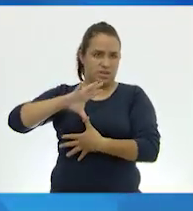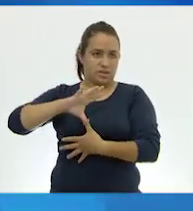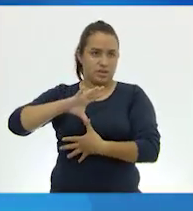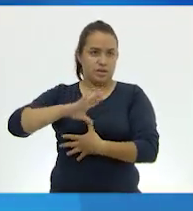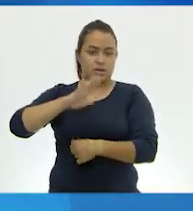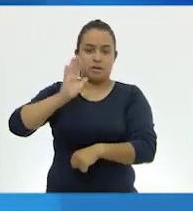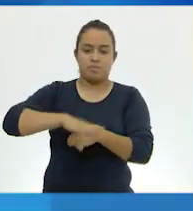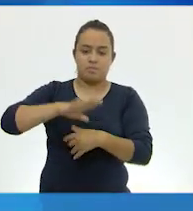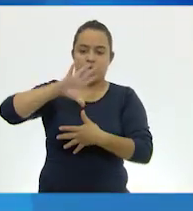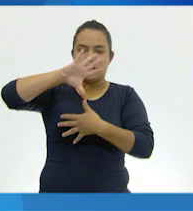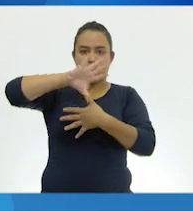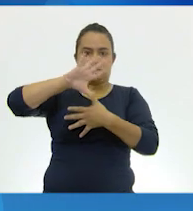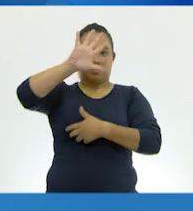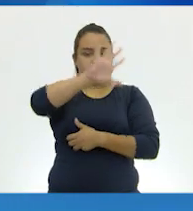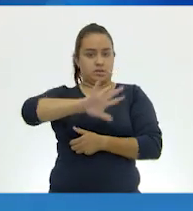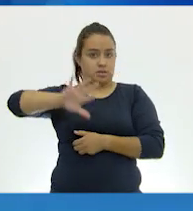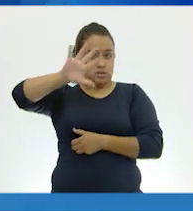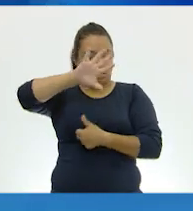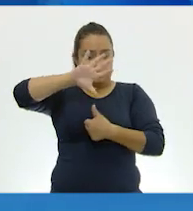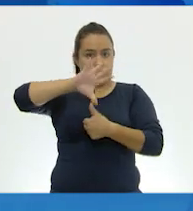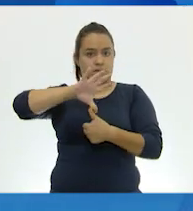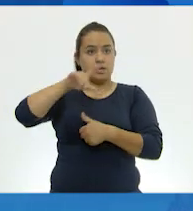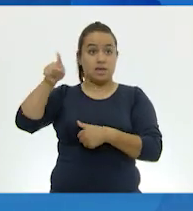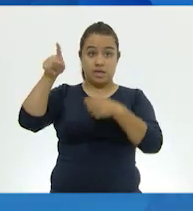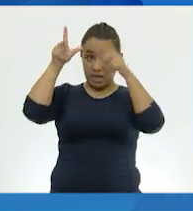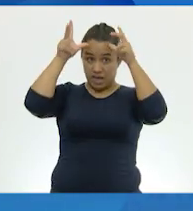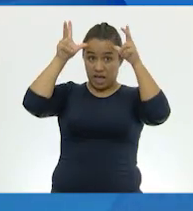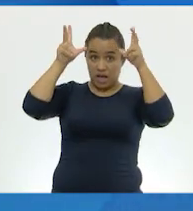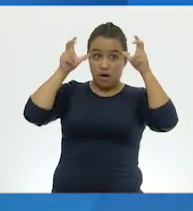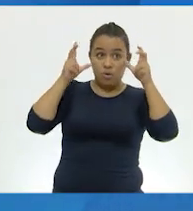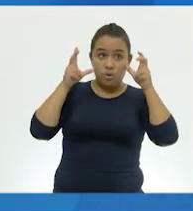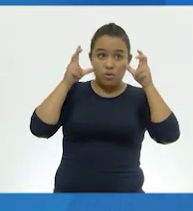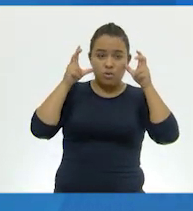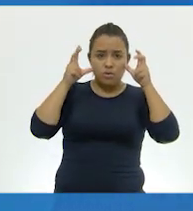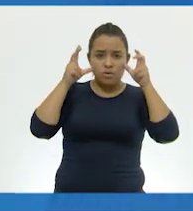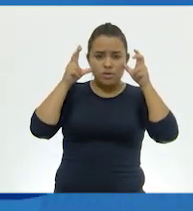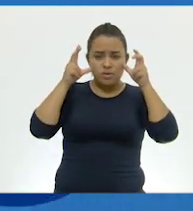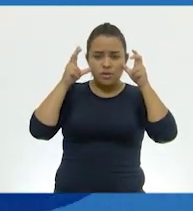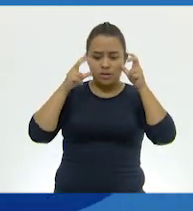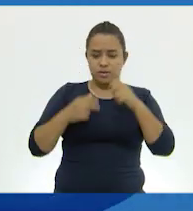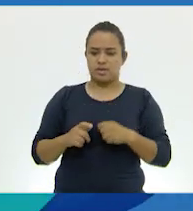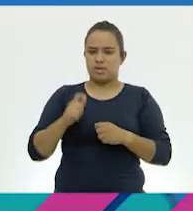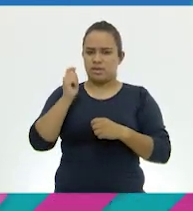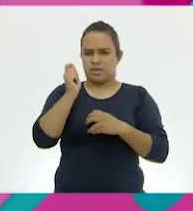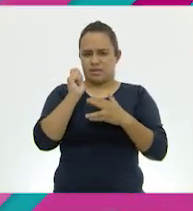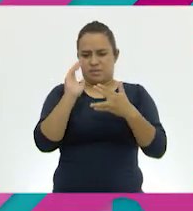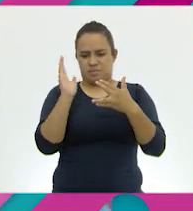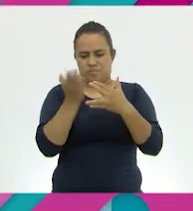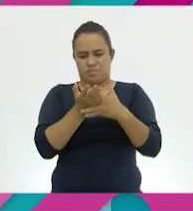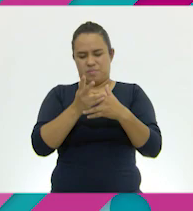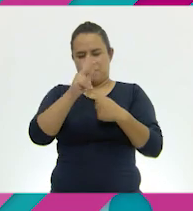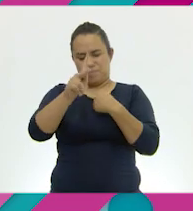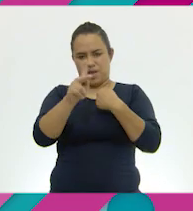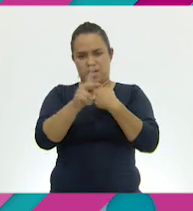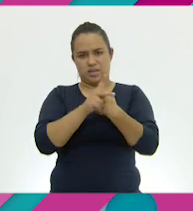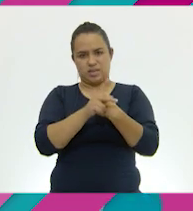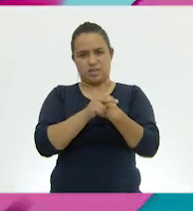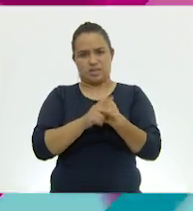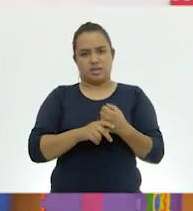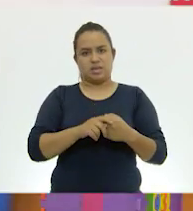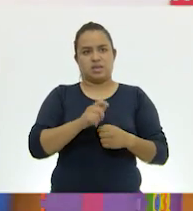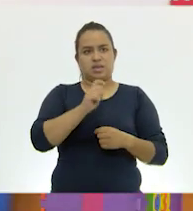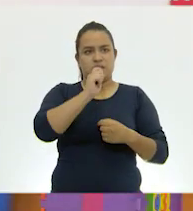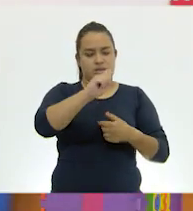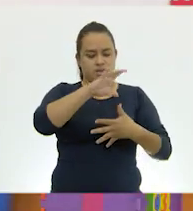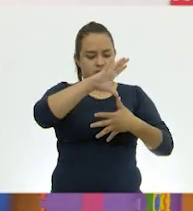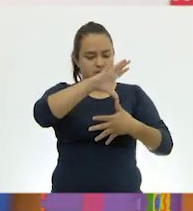en América del Norte. Estos son los ajolotes. Vamos a tener a partir de la mitad de nuestro país, que es el eje